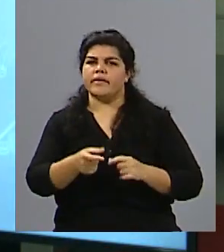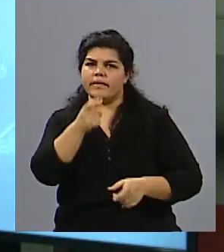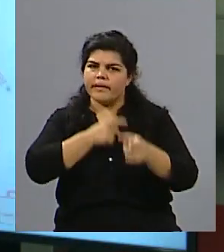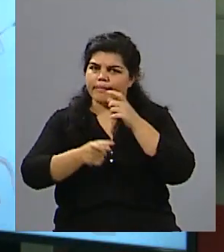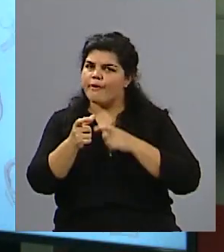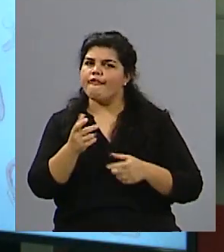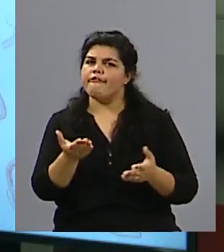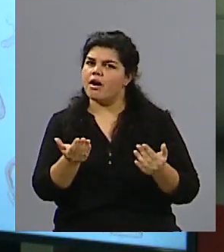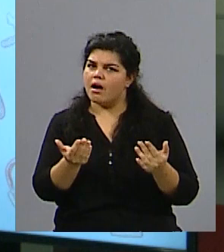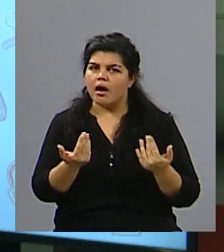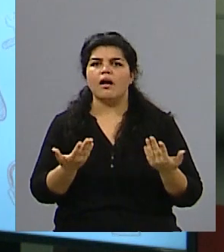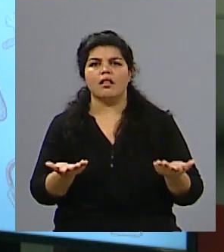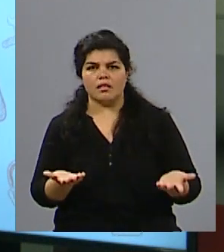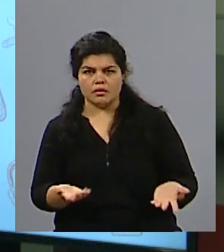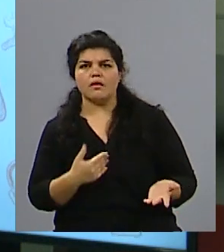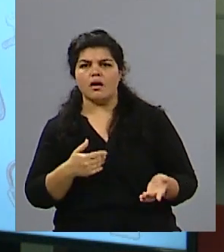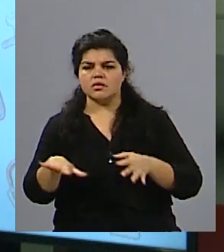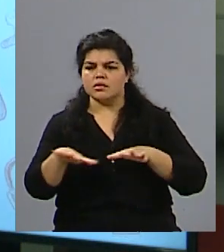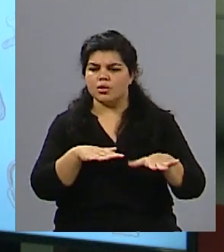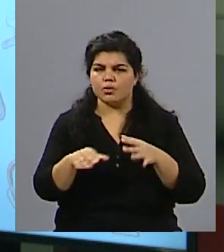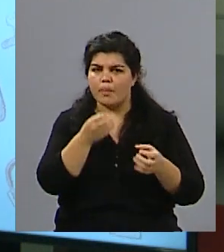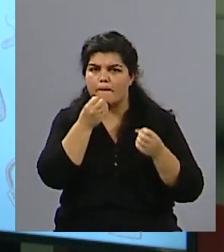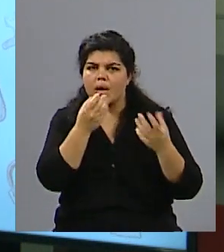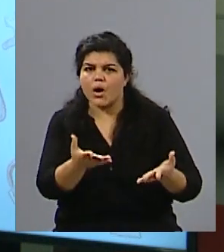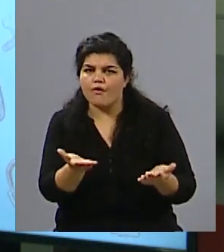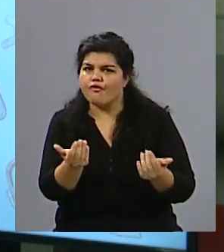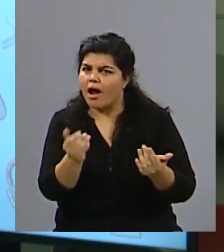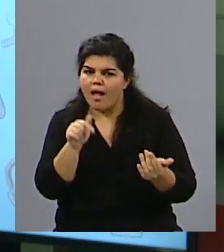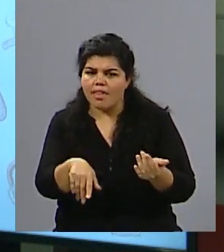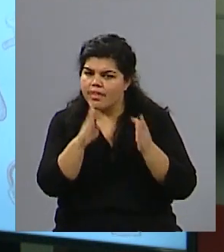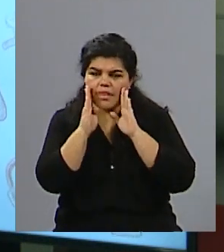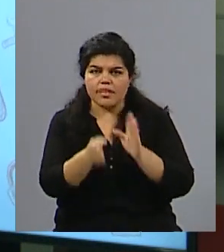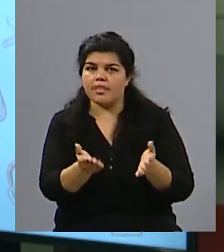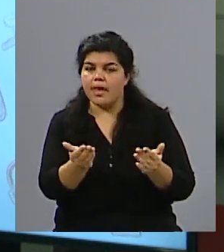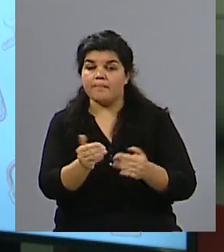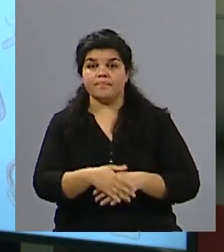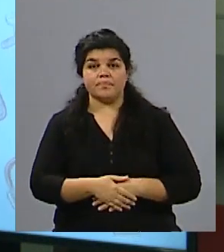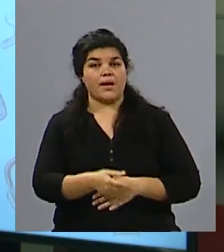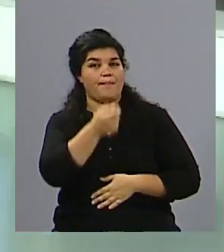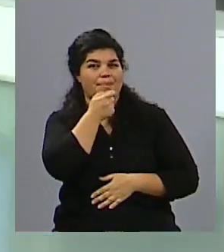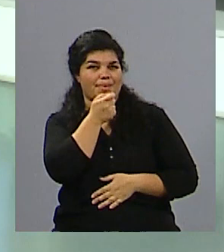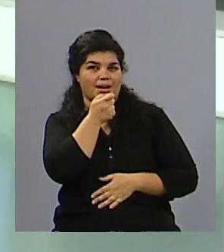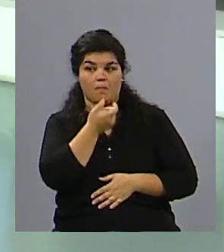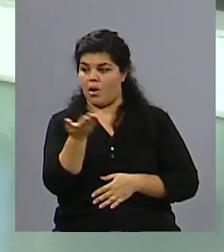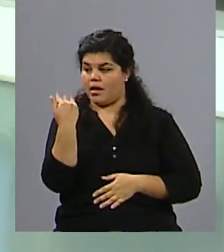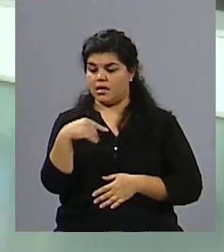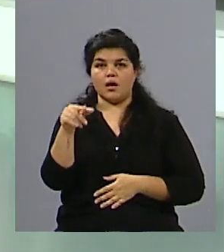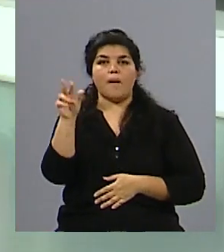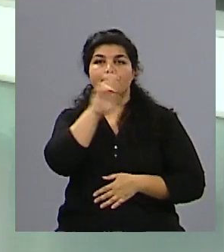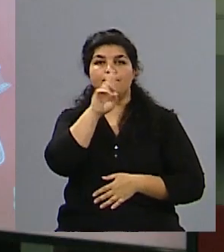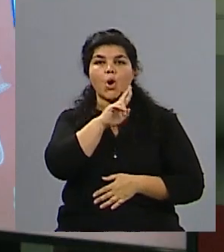mejorar. Veía ayer, por ejemplo, Laura, te cuento el testimonio de una mujer argentina que estuvo